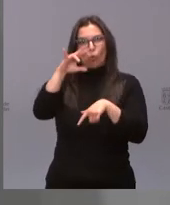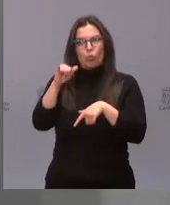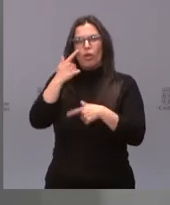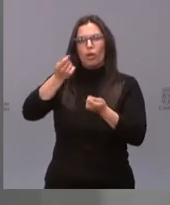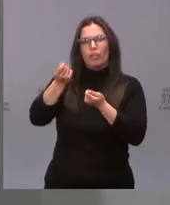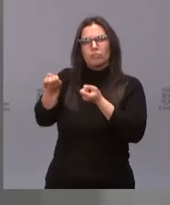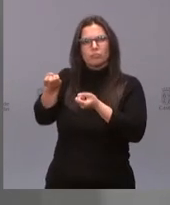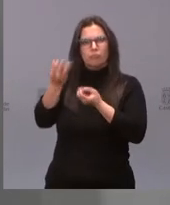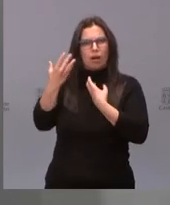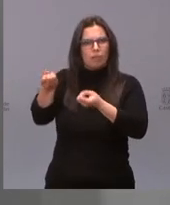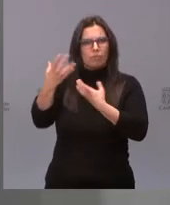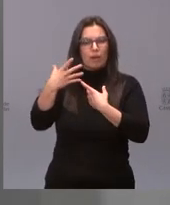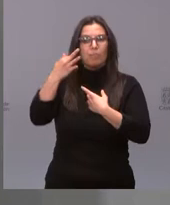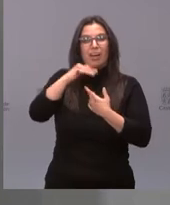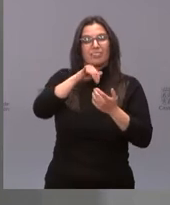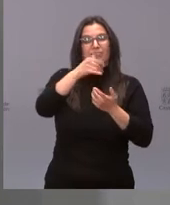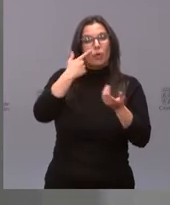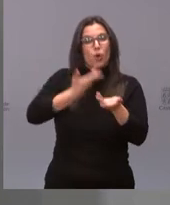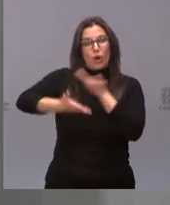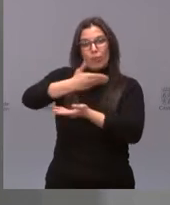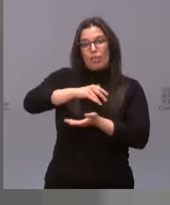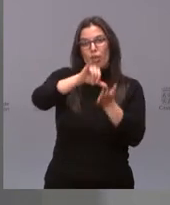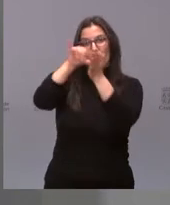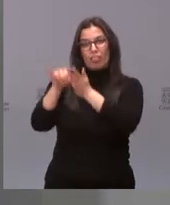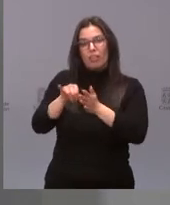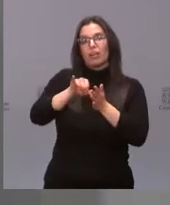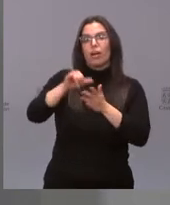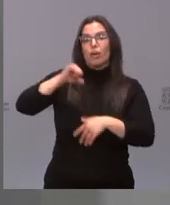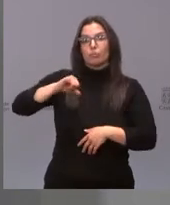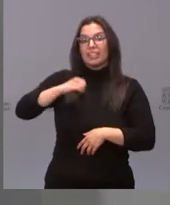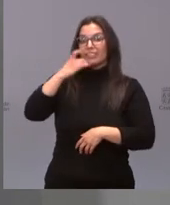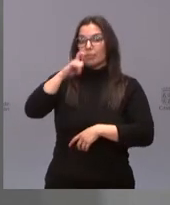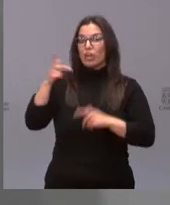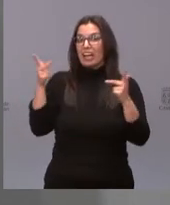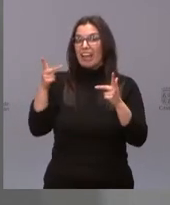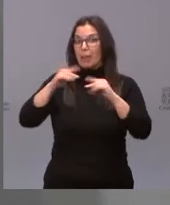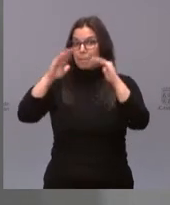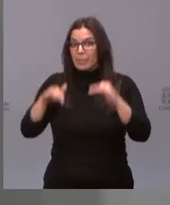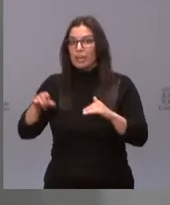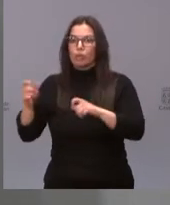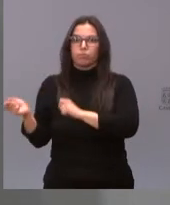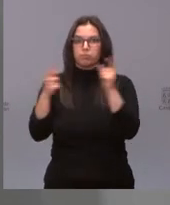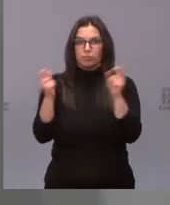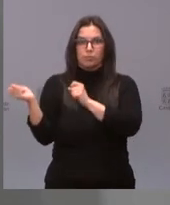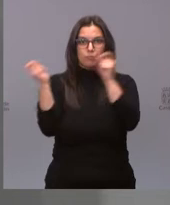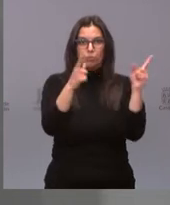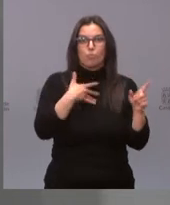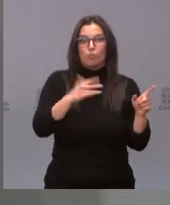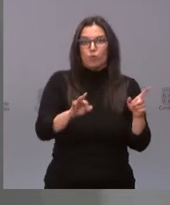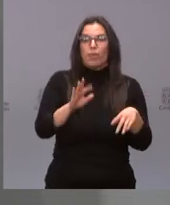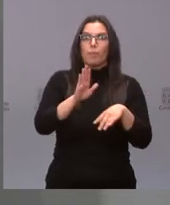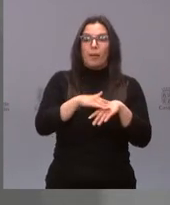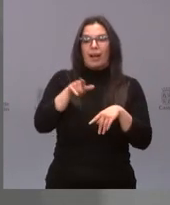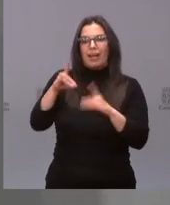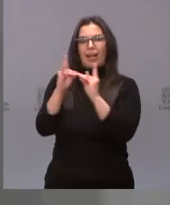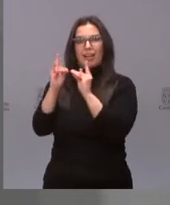de otros hospitales cercanos puede facilitar la evacuación de los pacientes menos graves de estas unidades para que puedan dejar